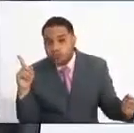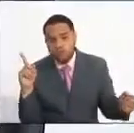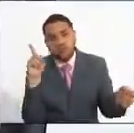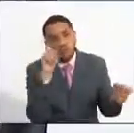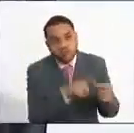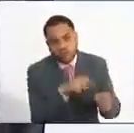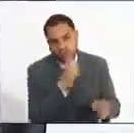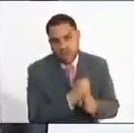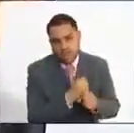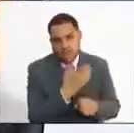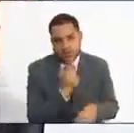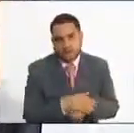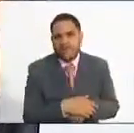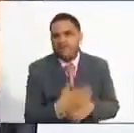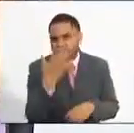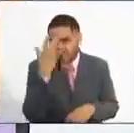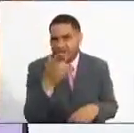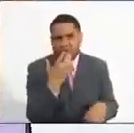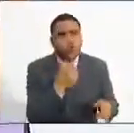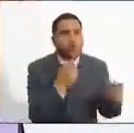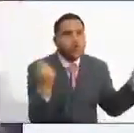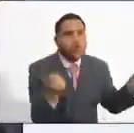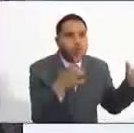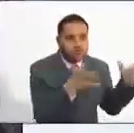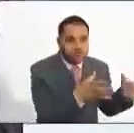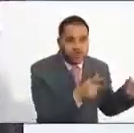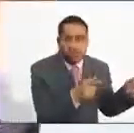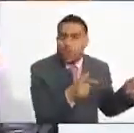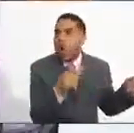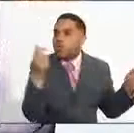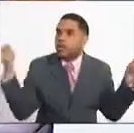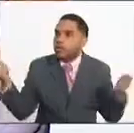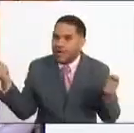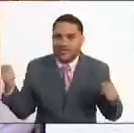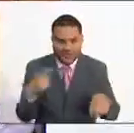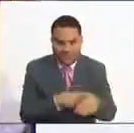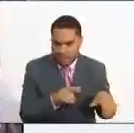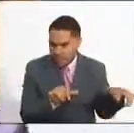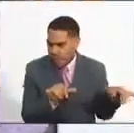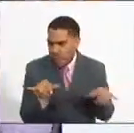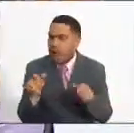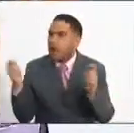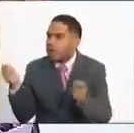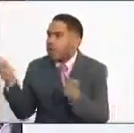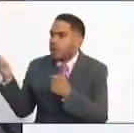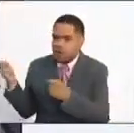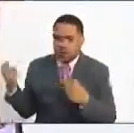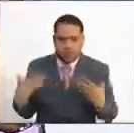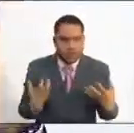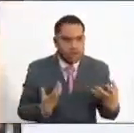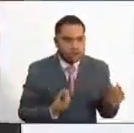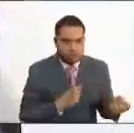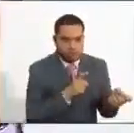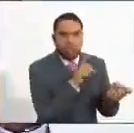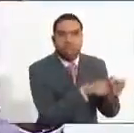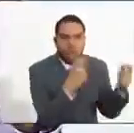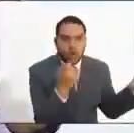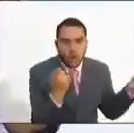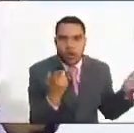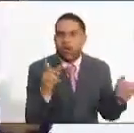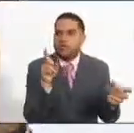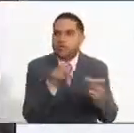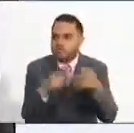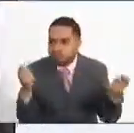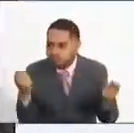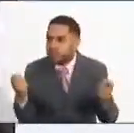Pero, como hay varias convocatorias al mismo tiempo, en este caso, hoy en día, pues tenemos unas ocho